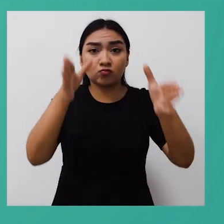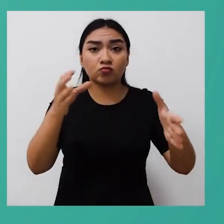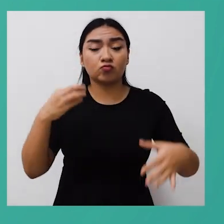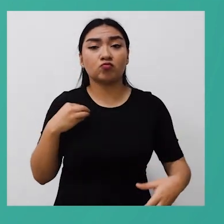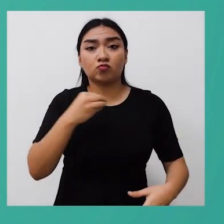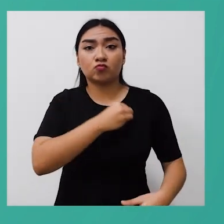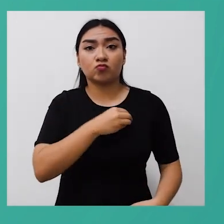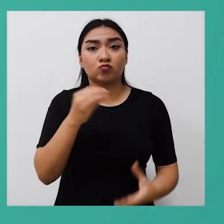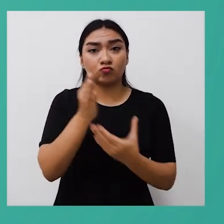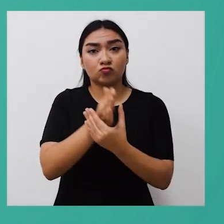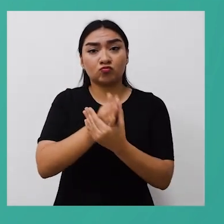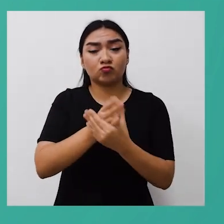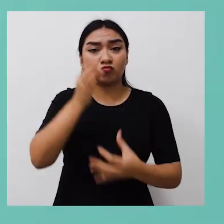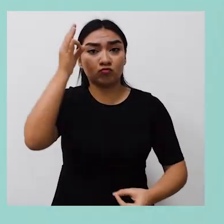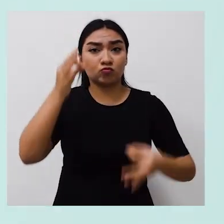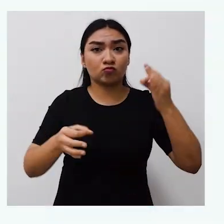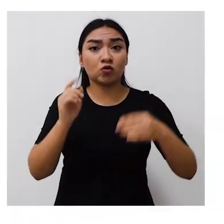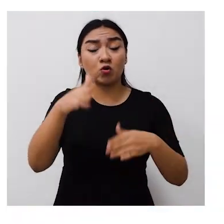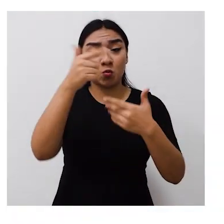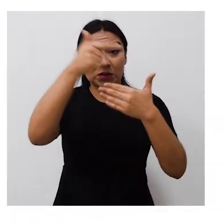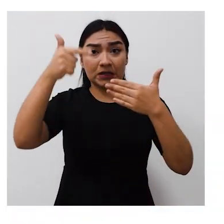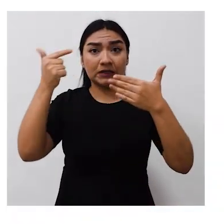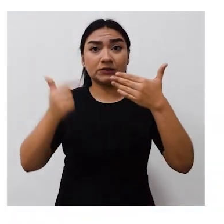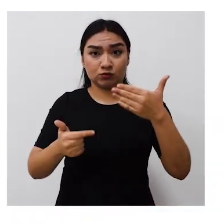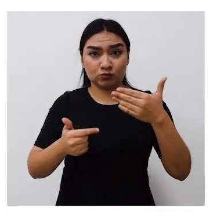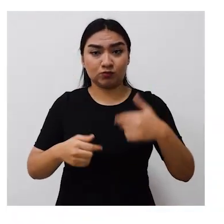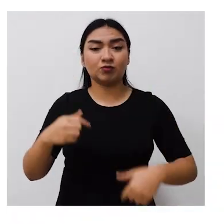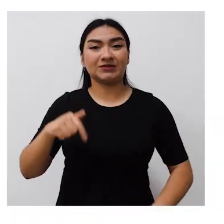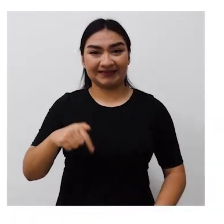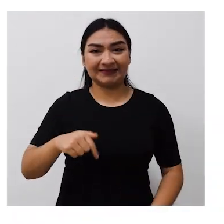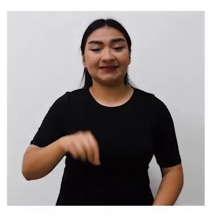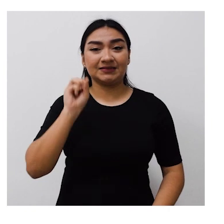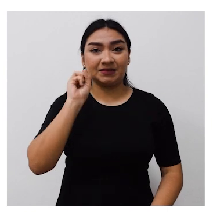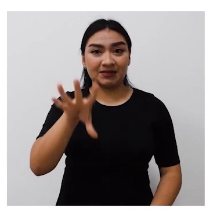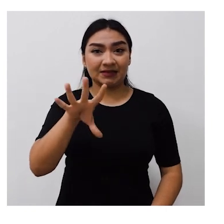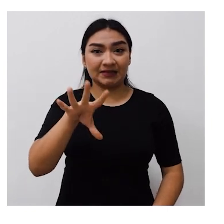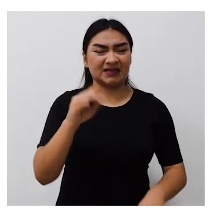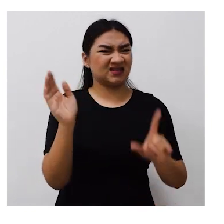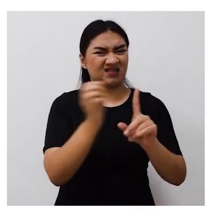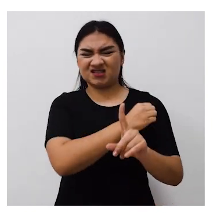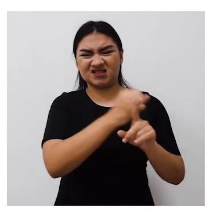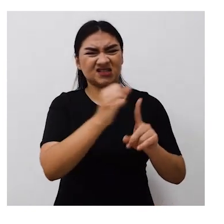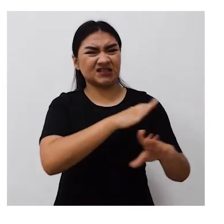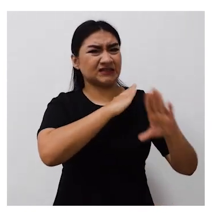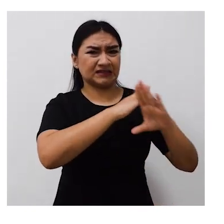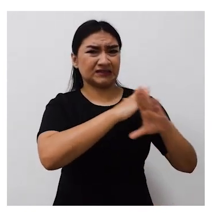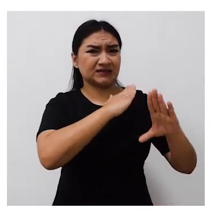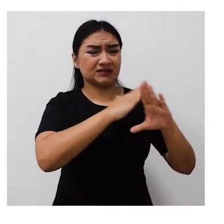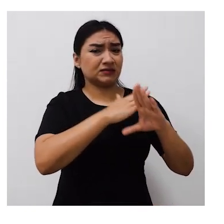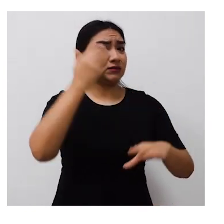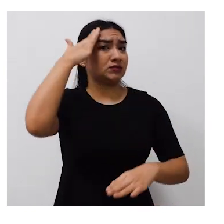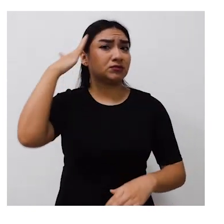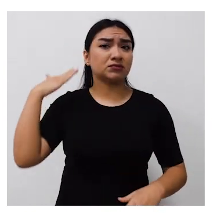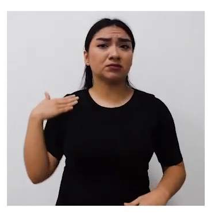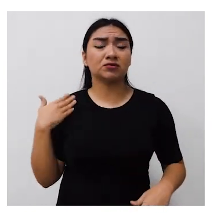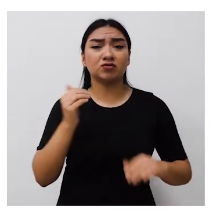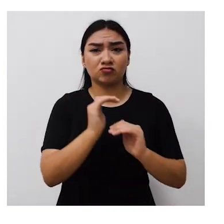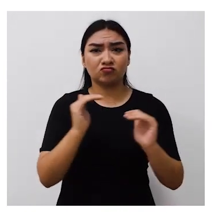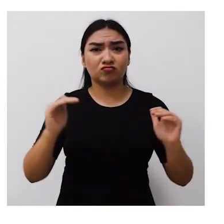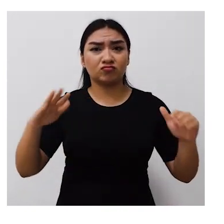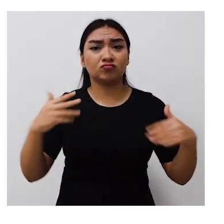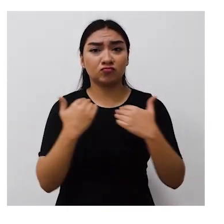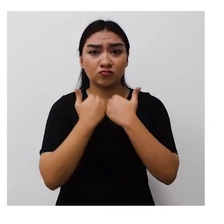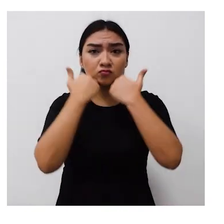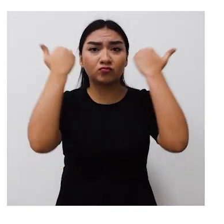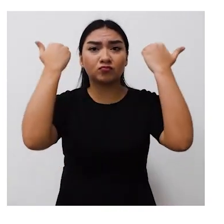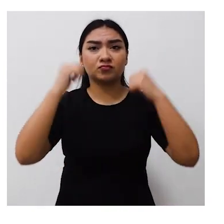psicológica y legal es tu derecho. Este es un mensaje de la iniciativa Spotlight para eliminar todas las formas de violencia contra